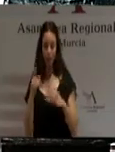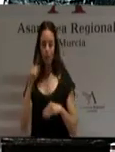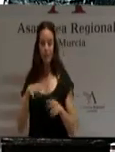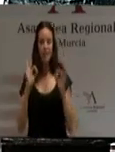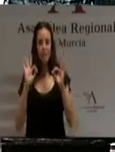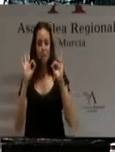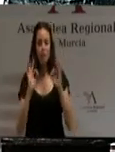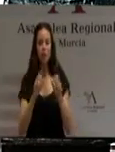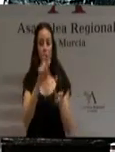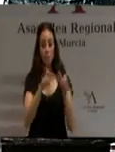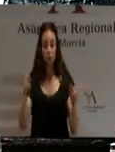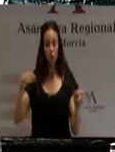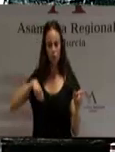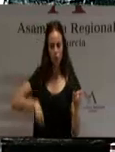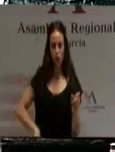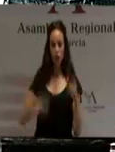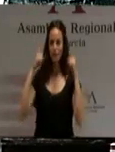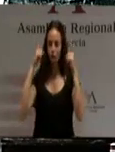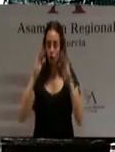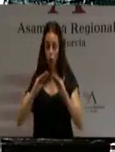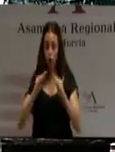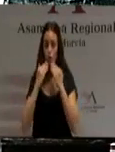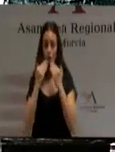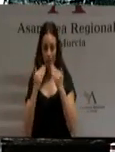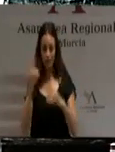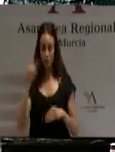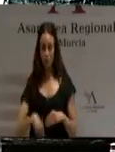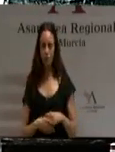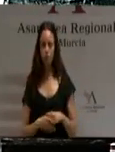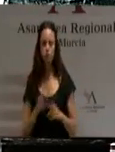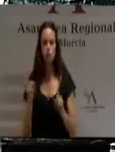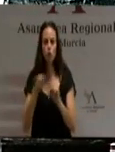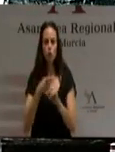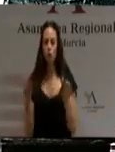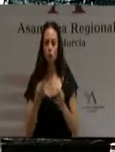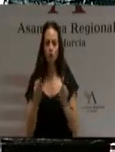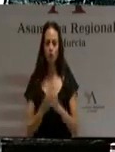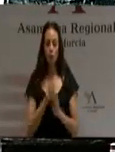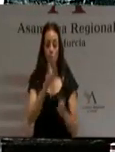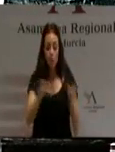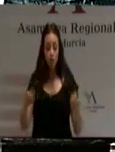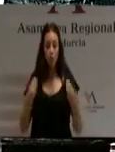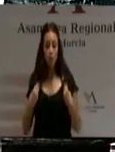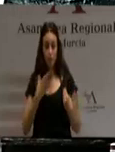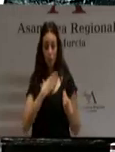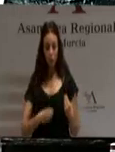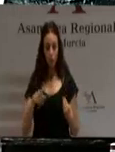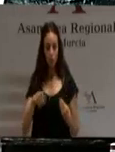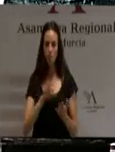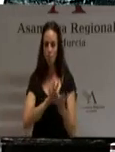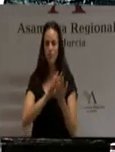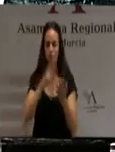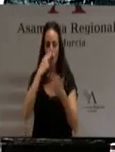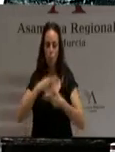esfuerzo de miles de profesionales que en ellos trabajan, hemos conseguido poner a disposición de los murcianos unos servicios públicos de